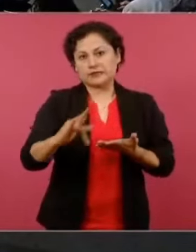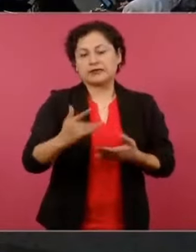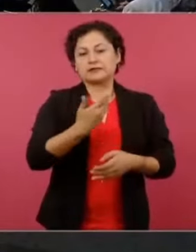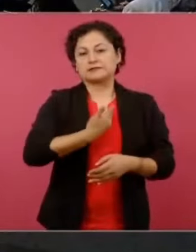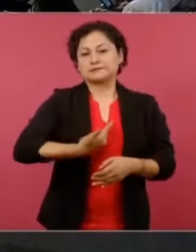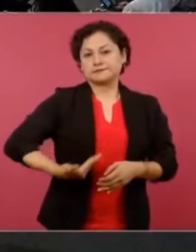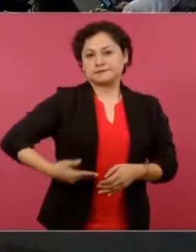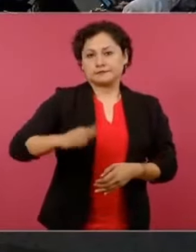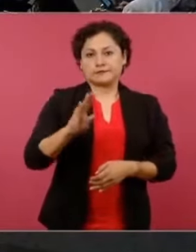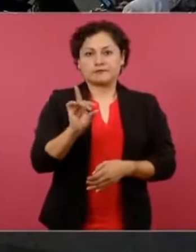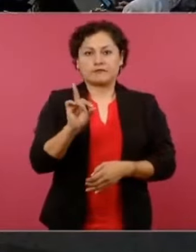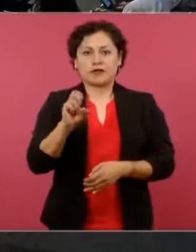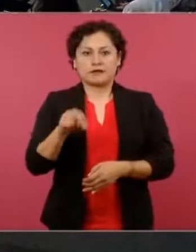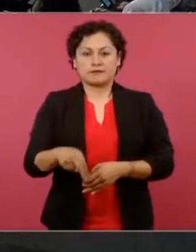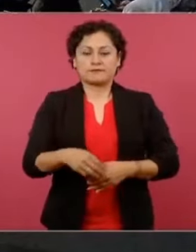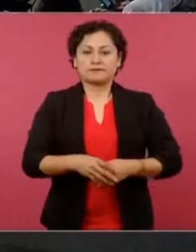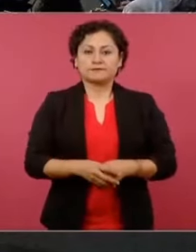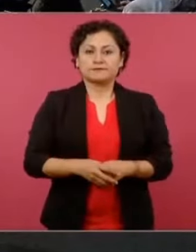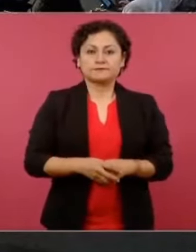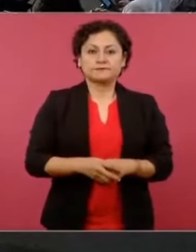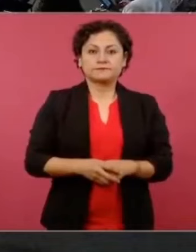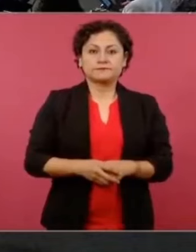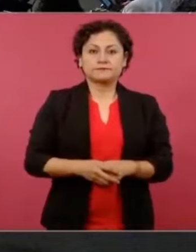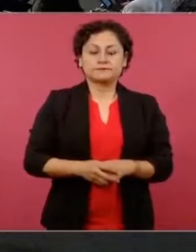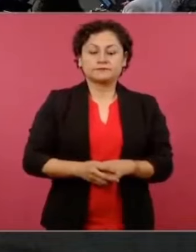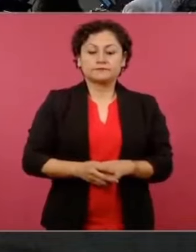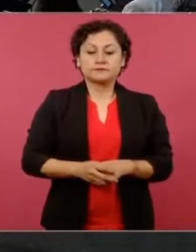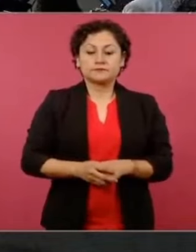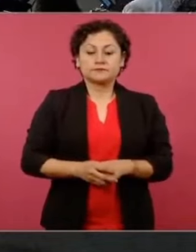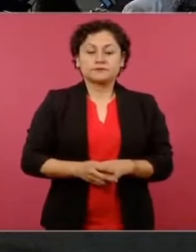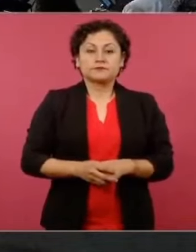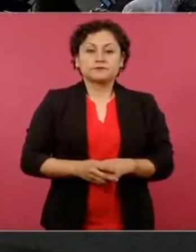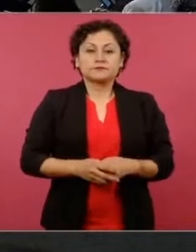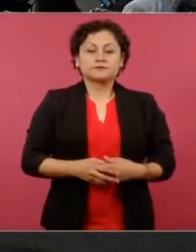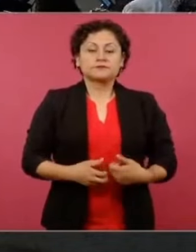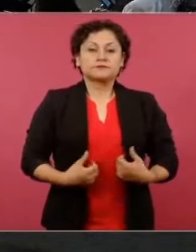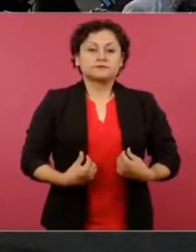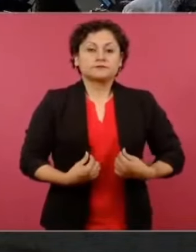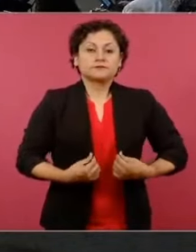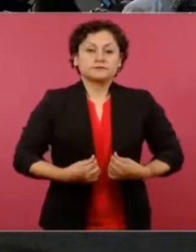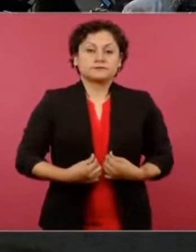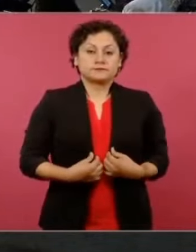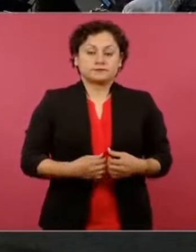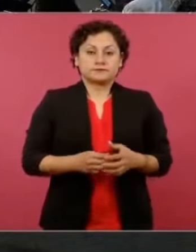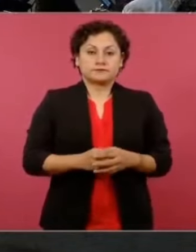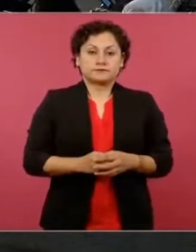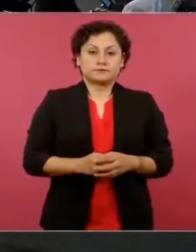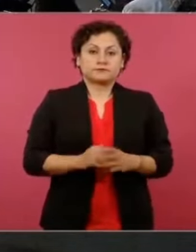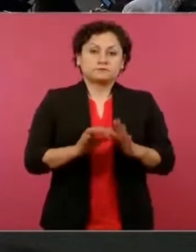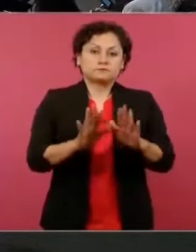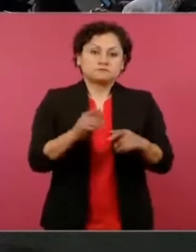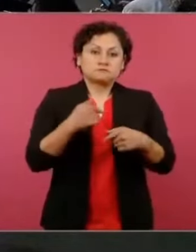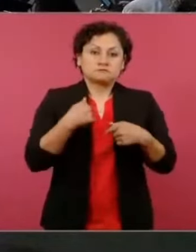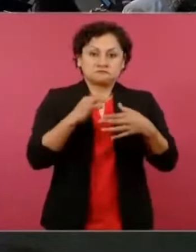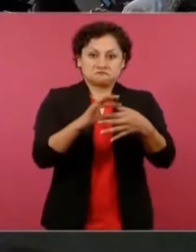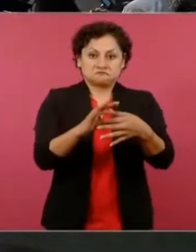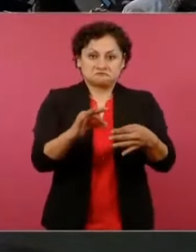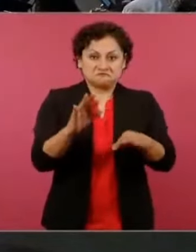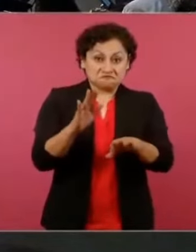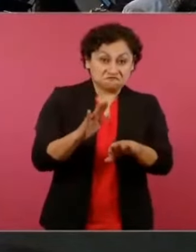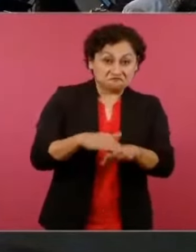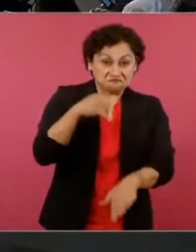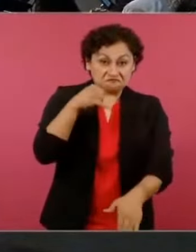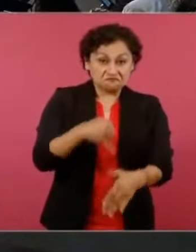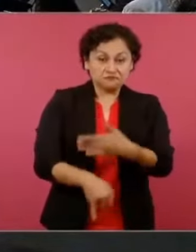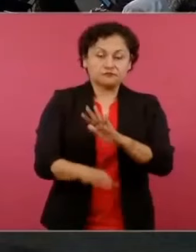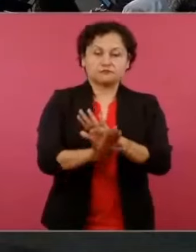no puedo hablar más sobre el tema,